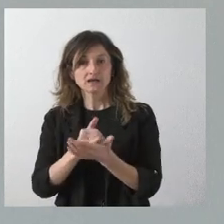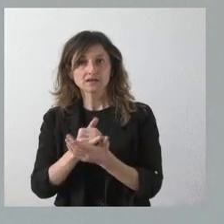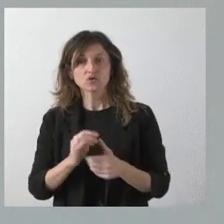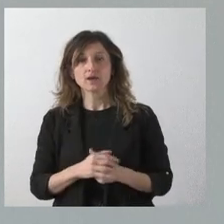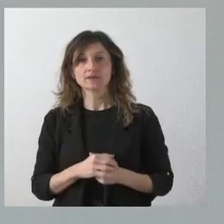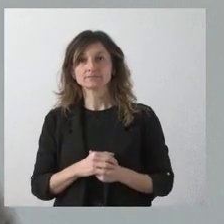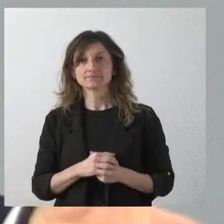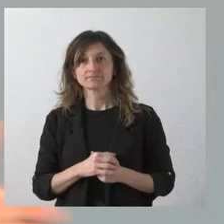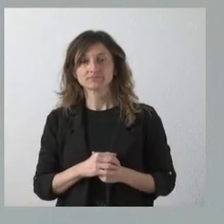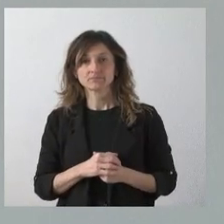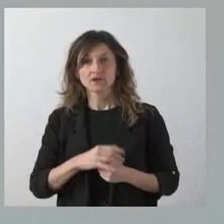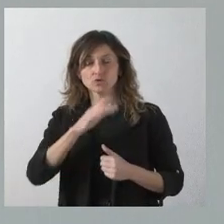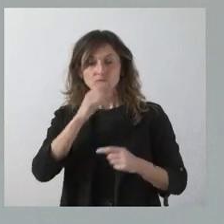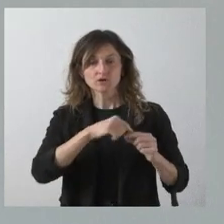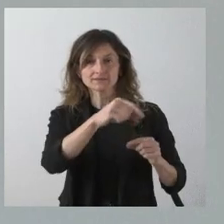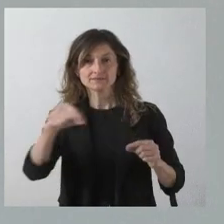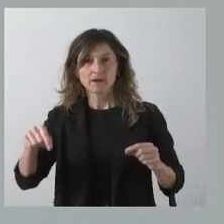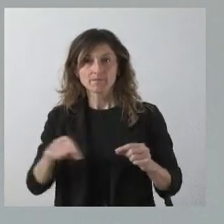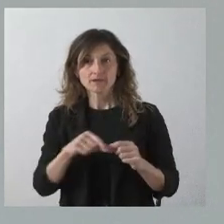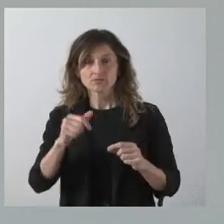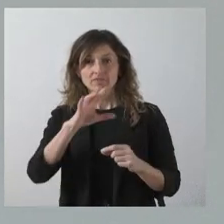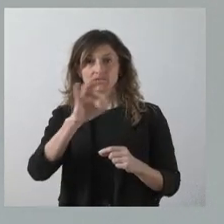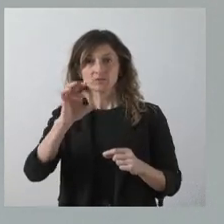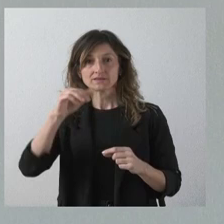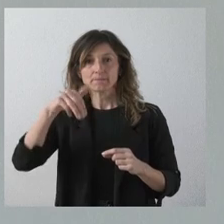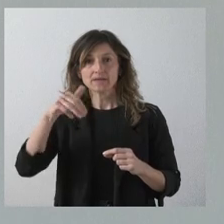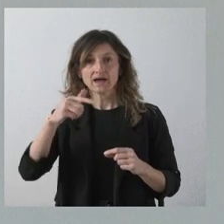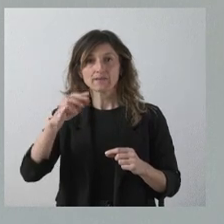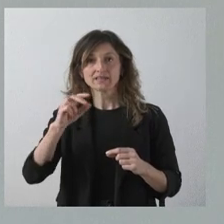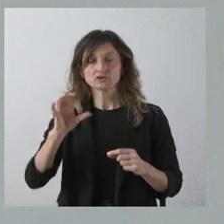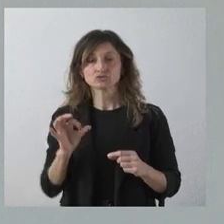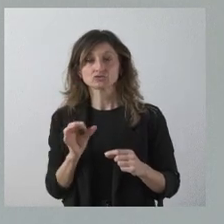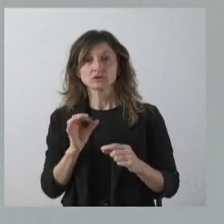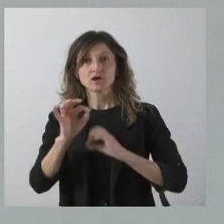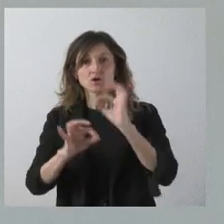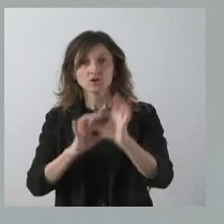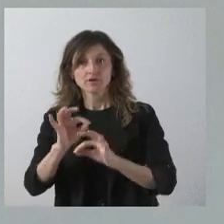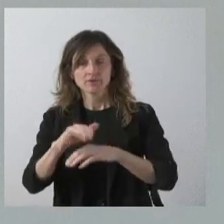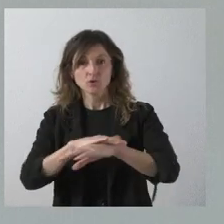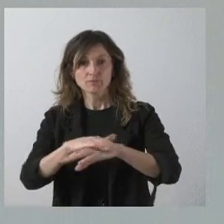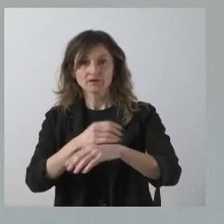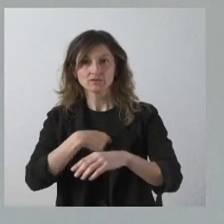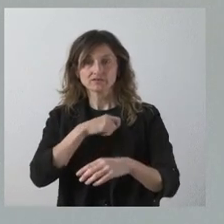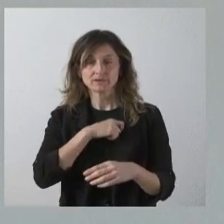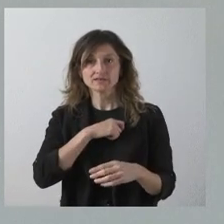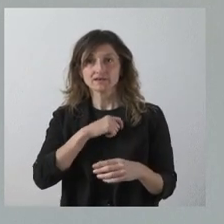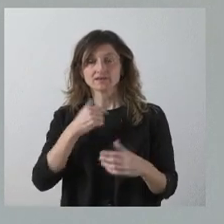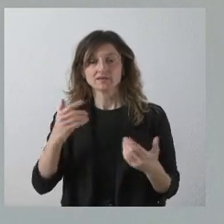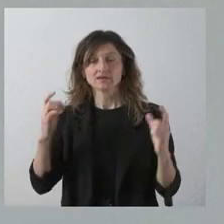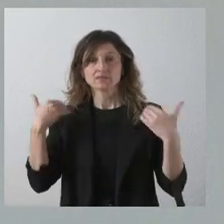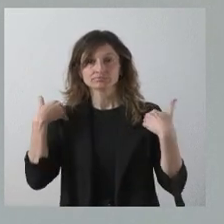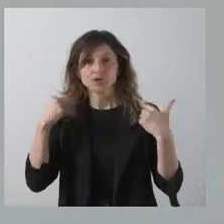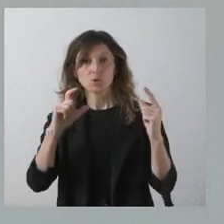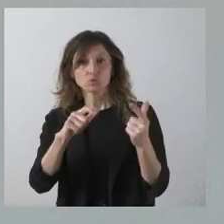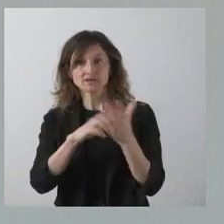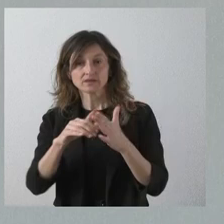que tienen más intensidad por el tamaño, saben ustedes que a partir de 50 megavatios toda la tramitación corresponde al Gobierno de España y las que corresponde a la propia Junta de Castilla y